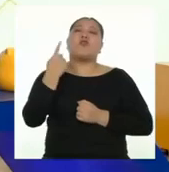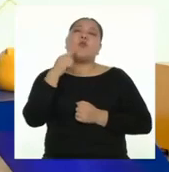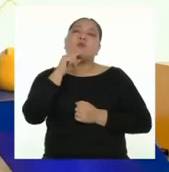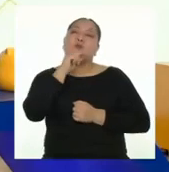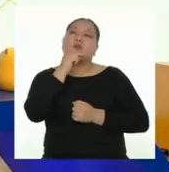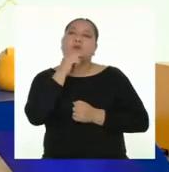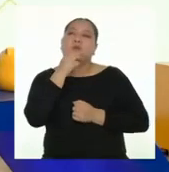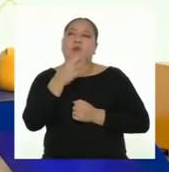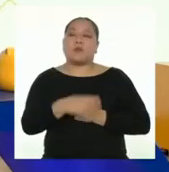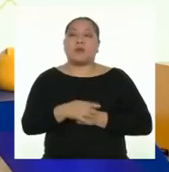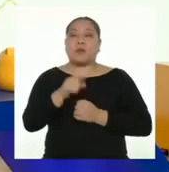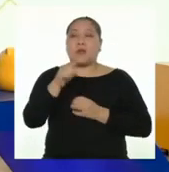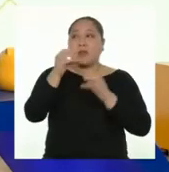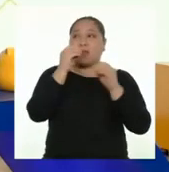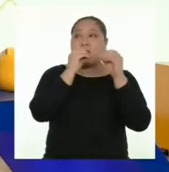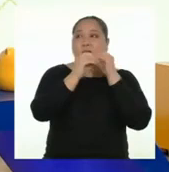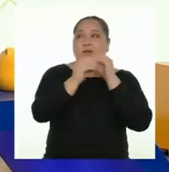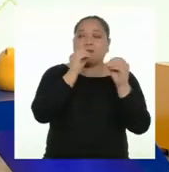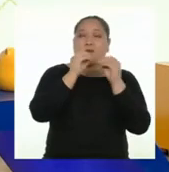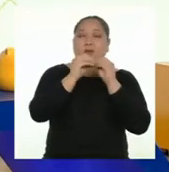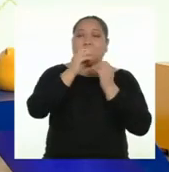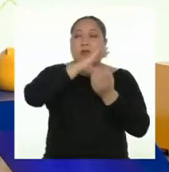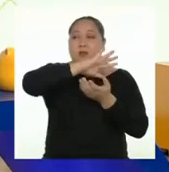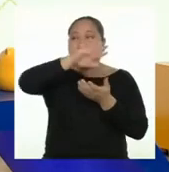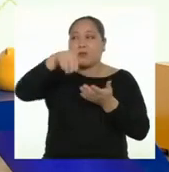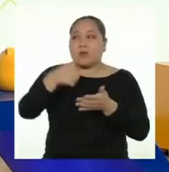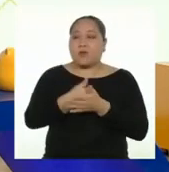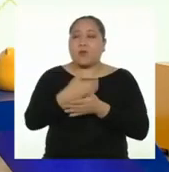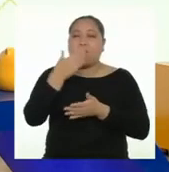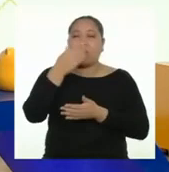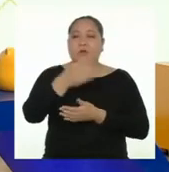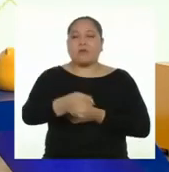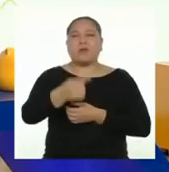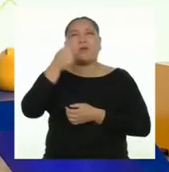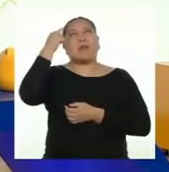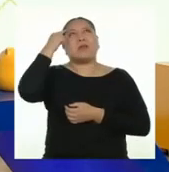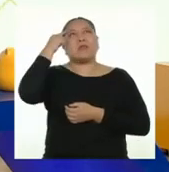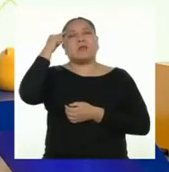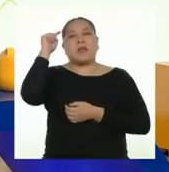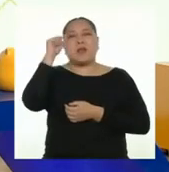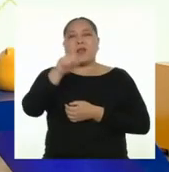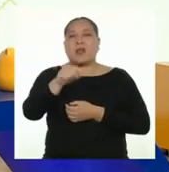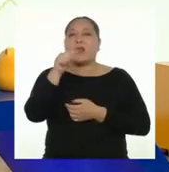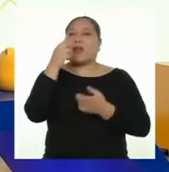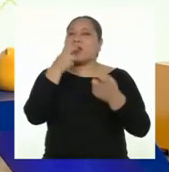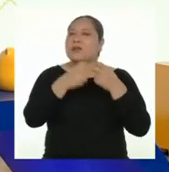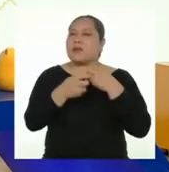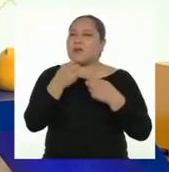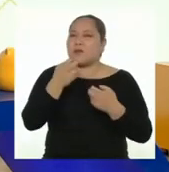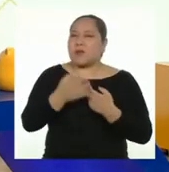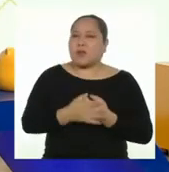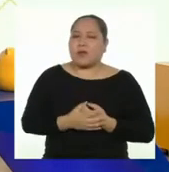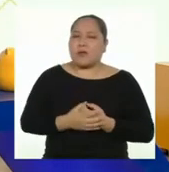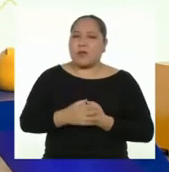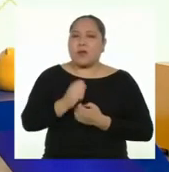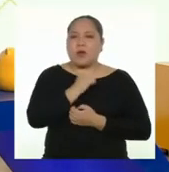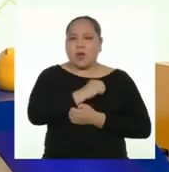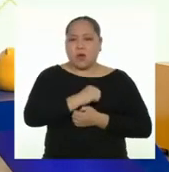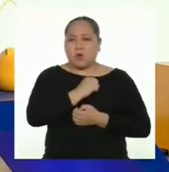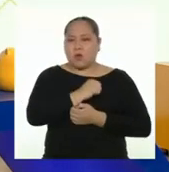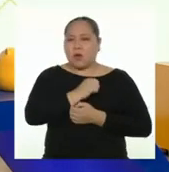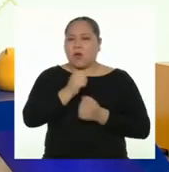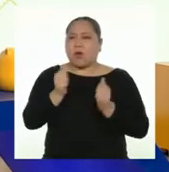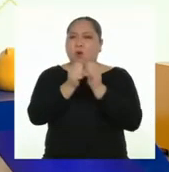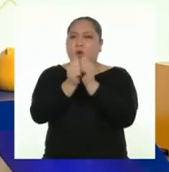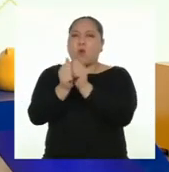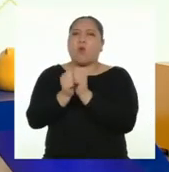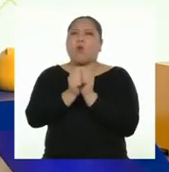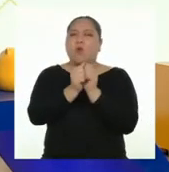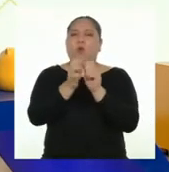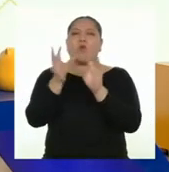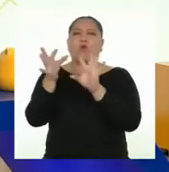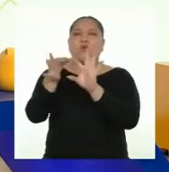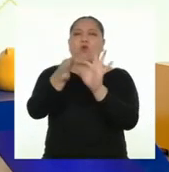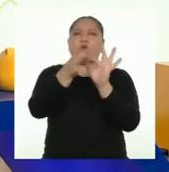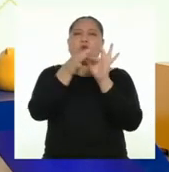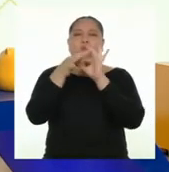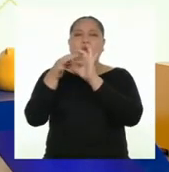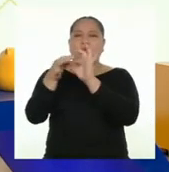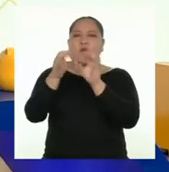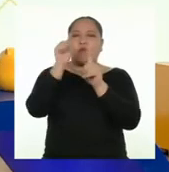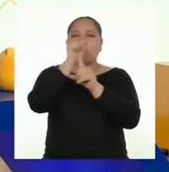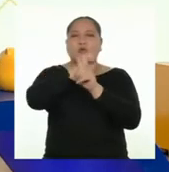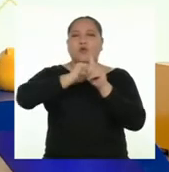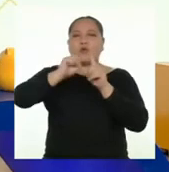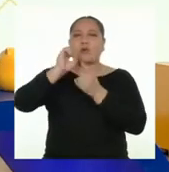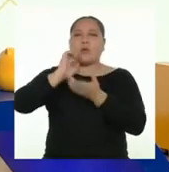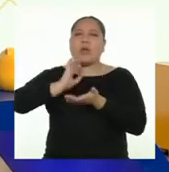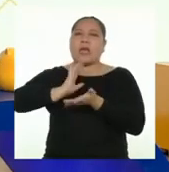ser mujeres. Y que la solución a todo esto está en ser conscientes de esta situación y actuar como sociedad, todas y todos,